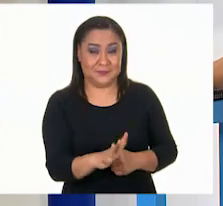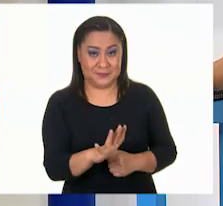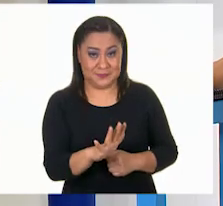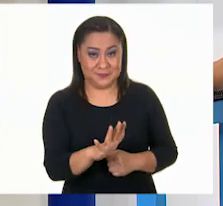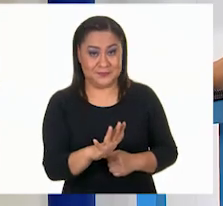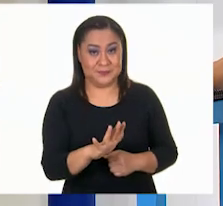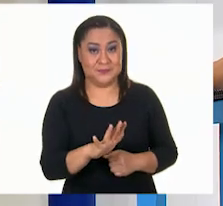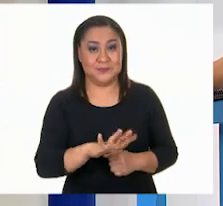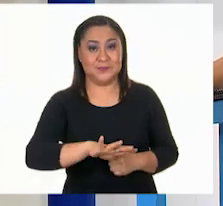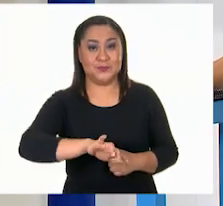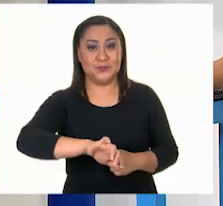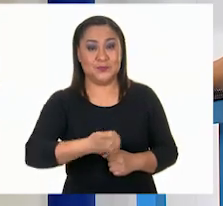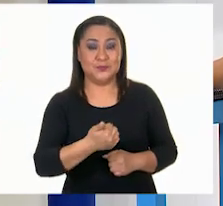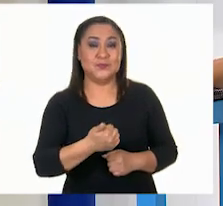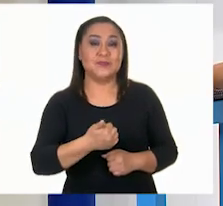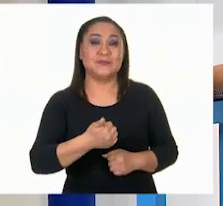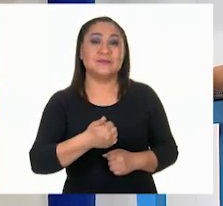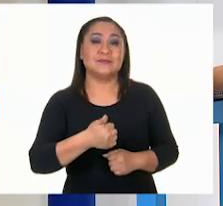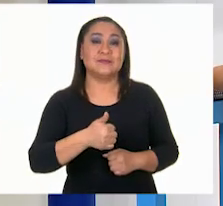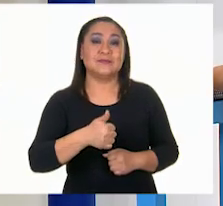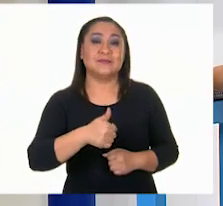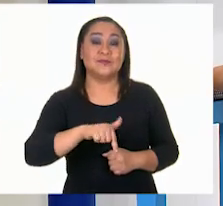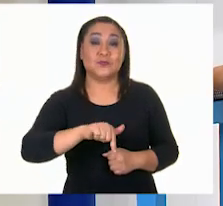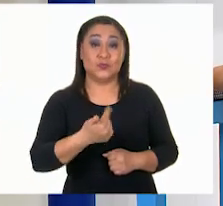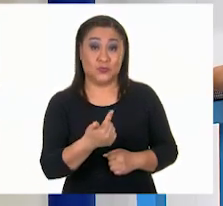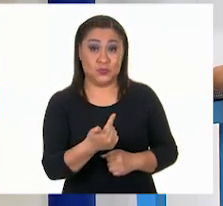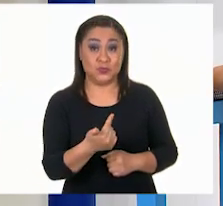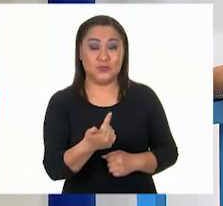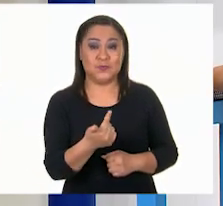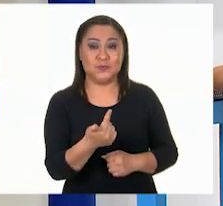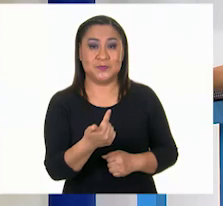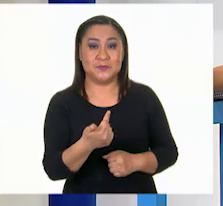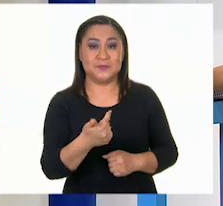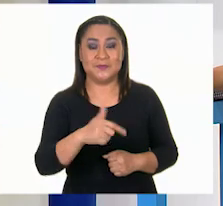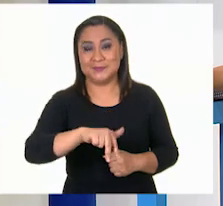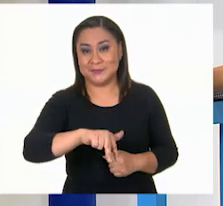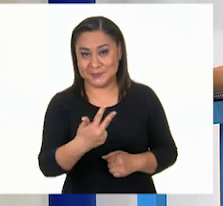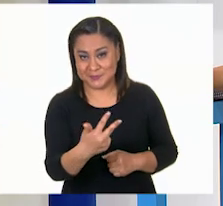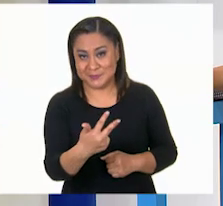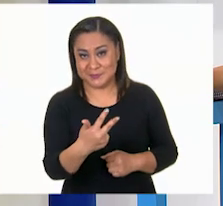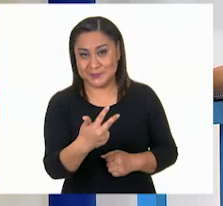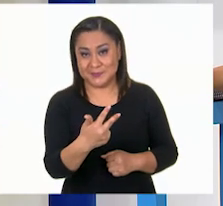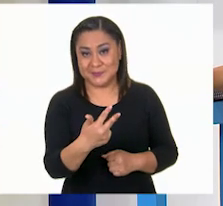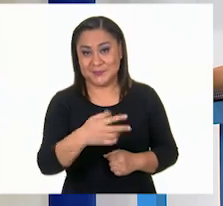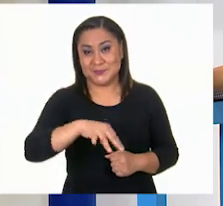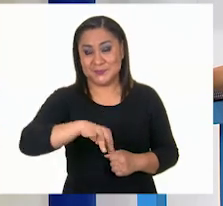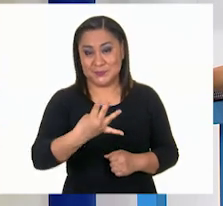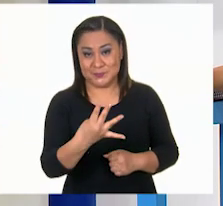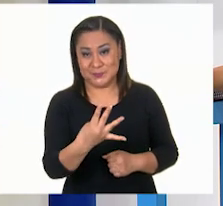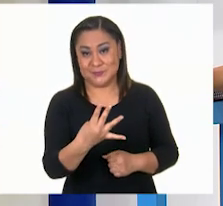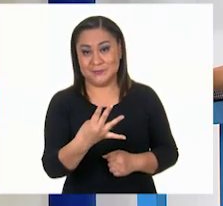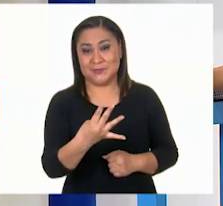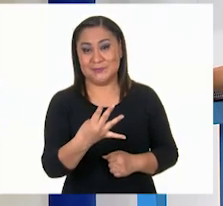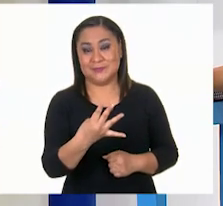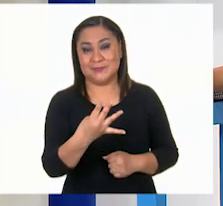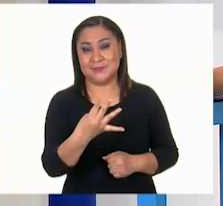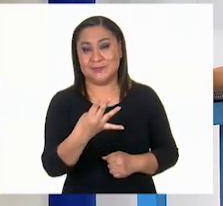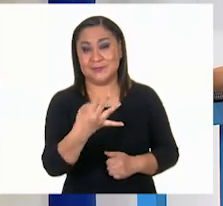diez, once, doce, trece, catorce,